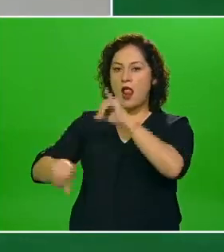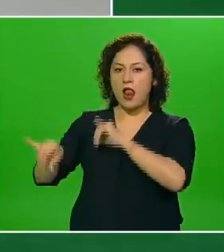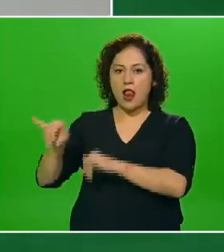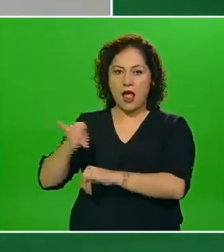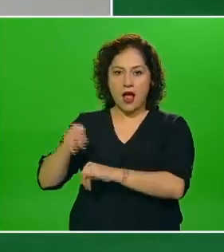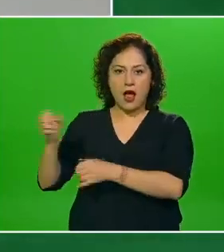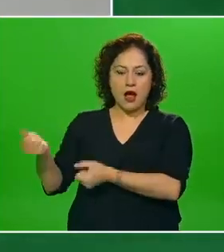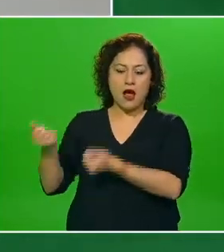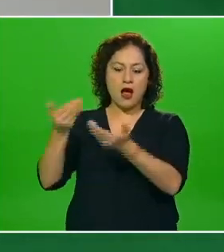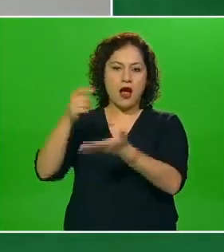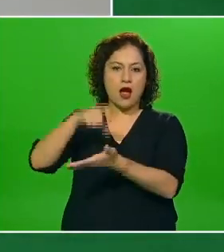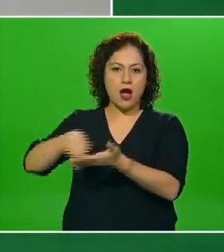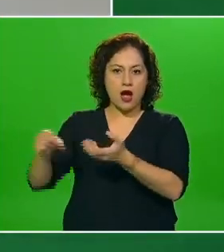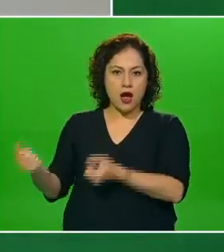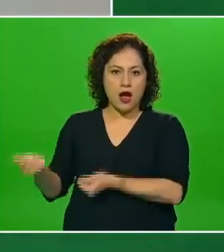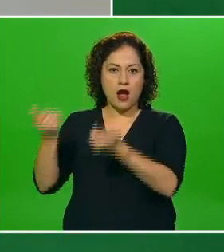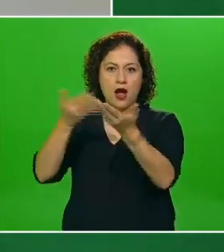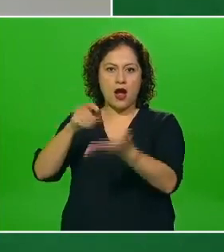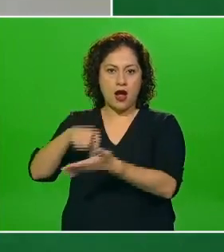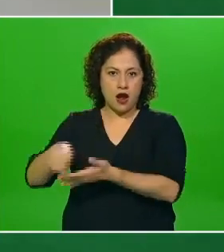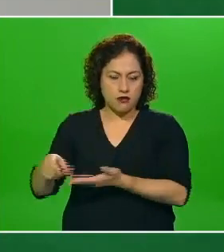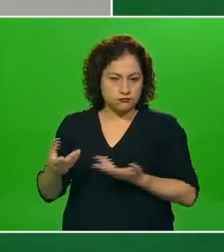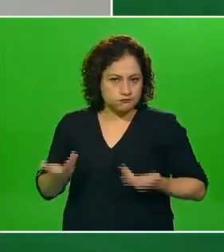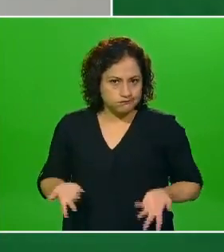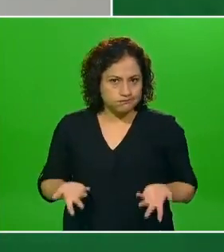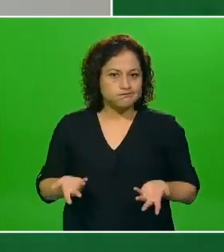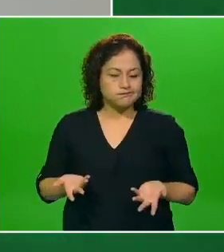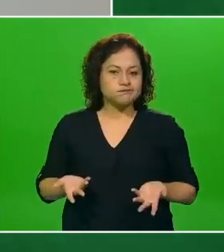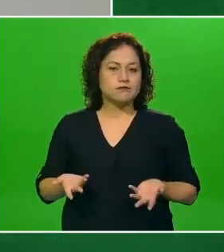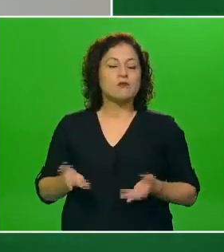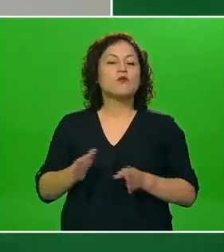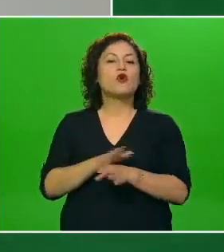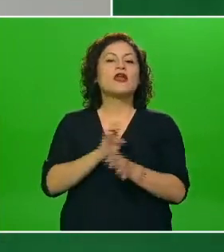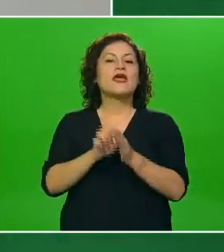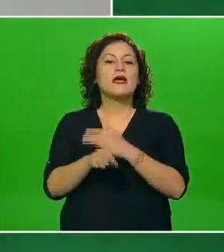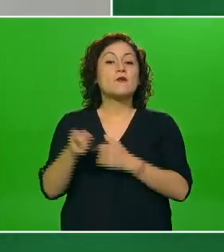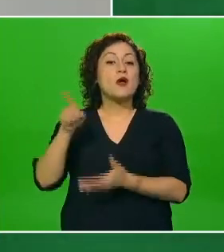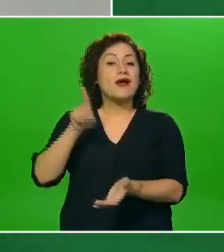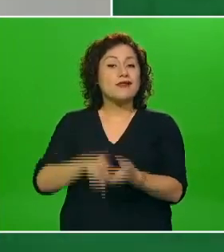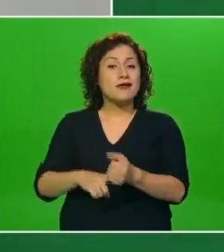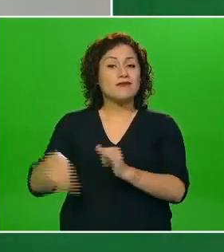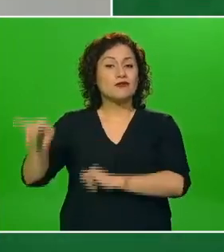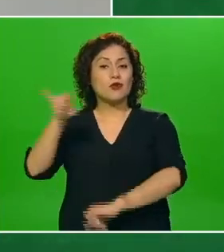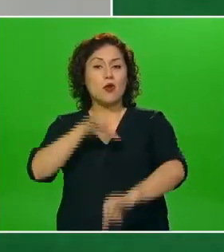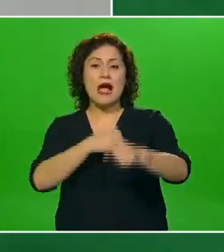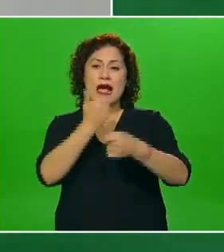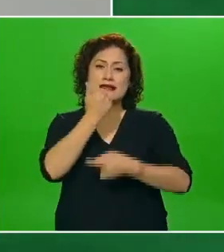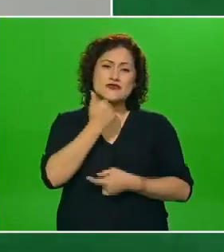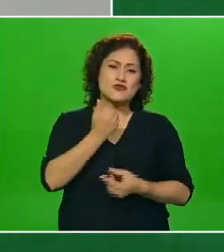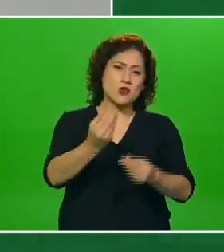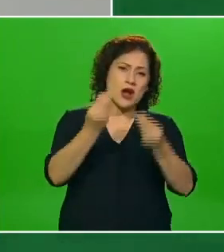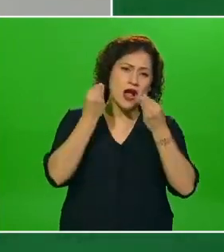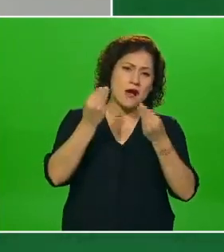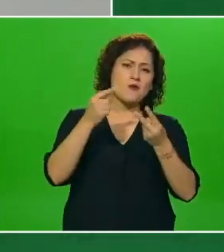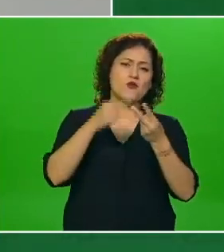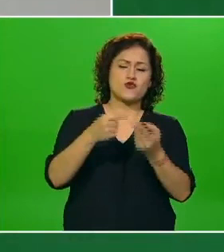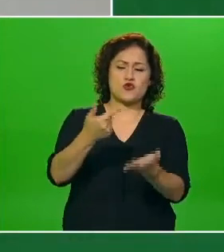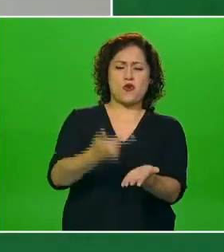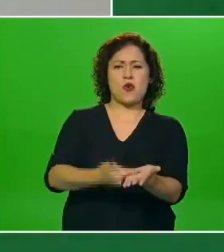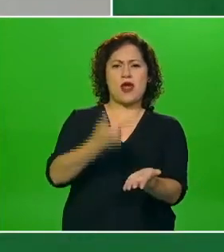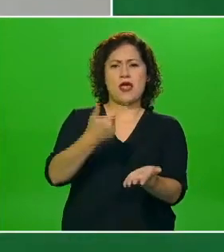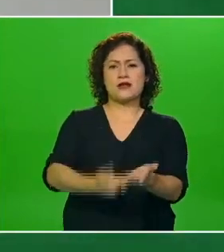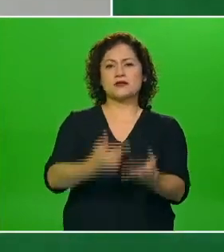muchos ingredientes no muy saludables como son los azúcares las grasas la sal y muchos otros aditivos